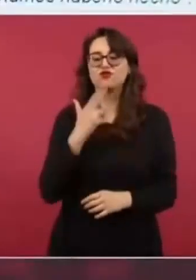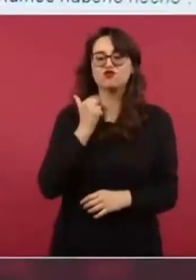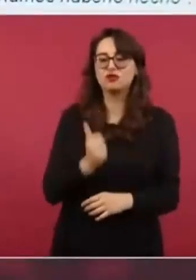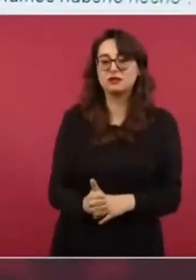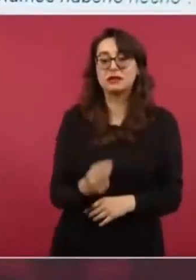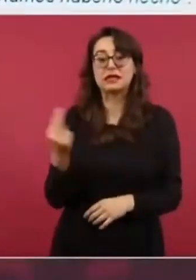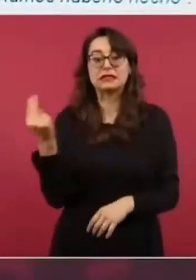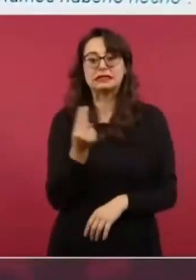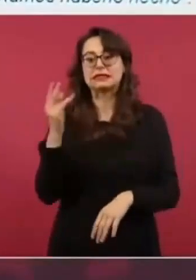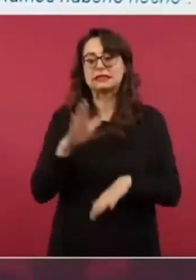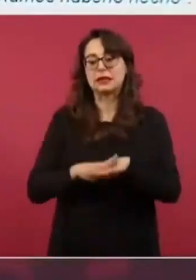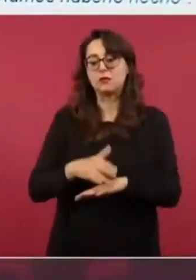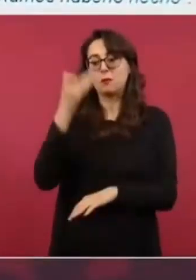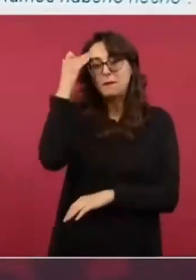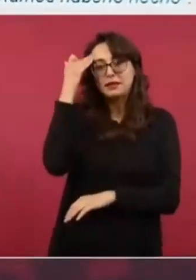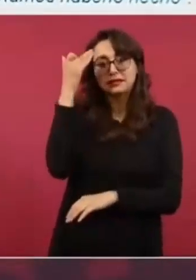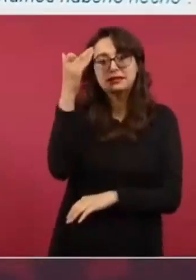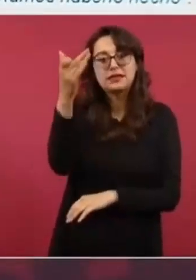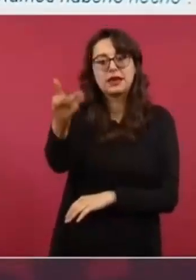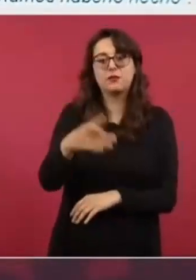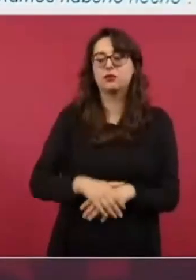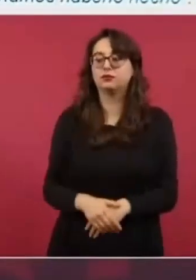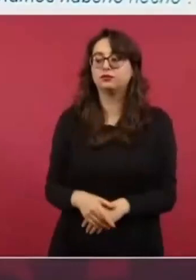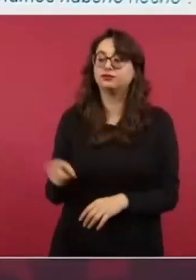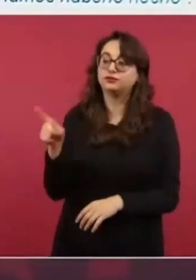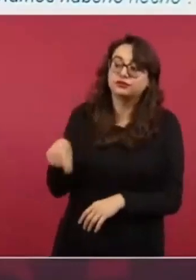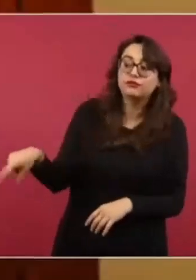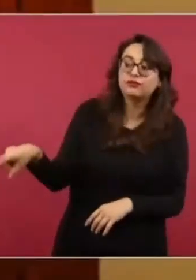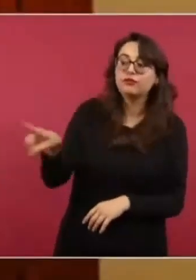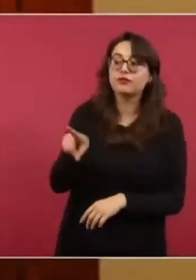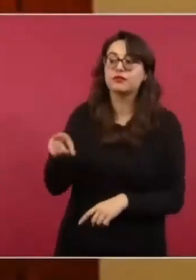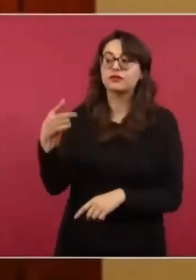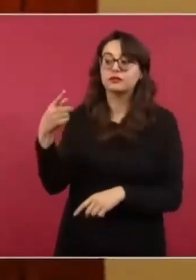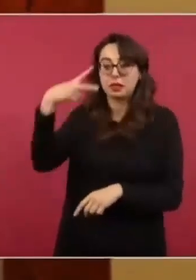Debemos abrirle a los jóvenes mexicanos ambiciosos.